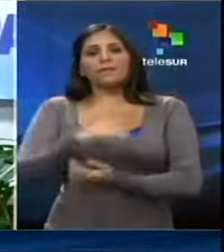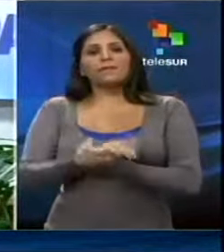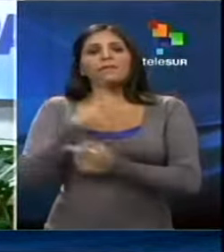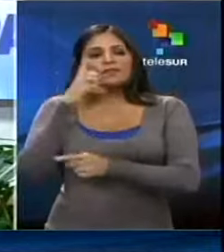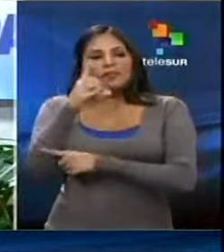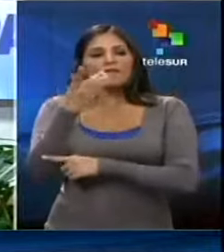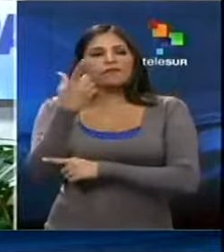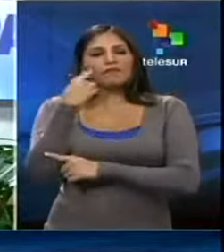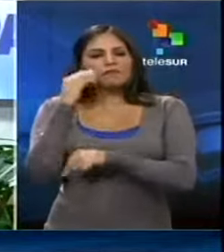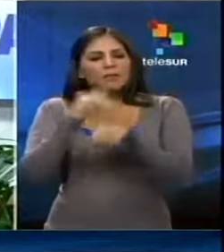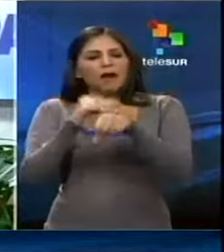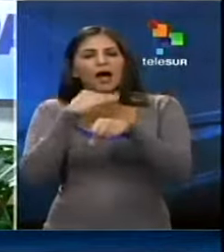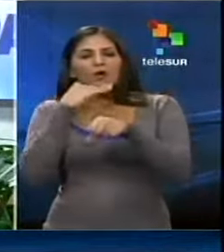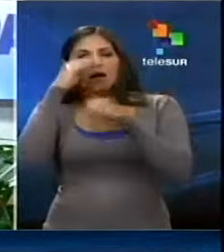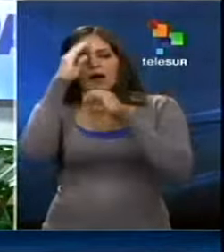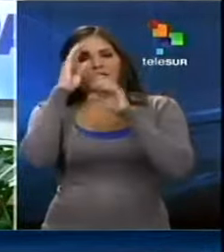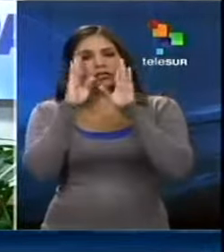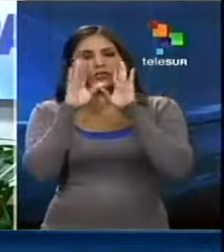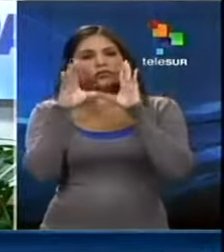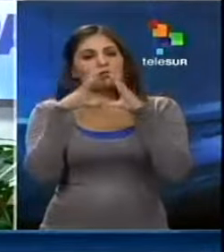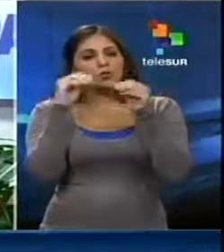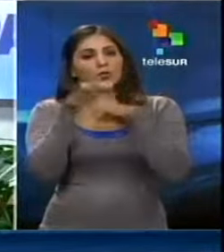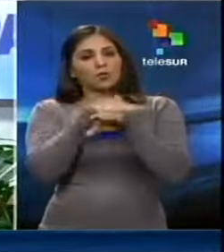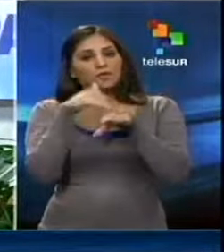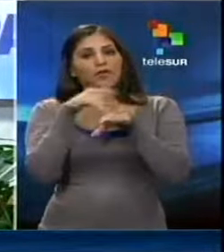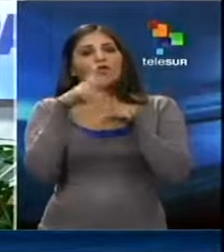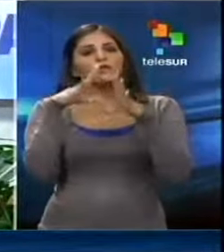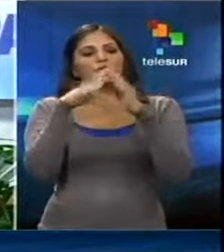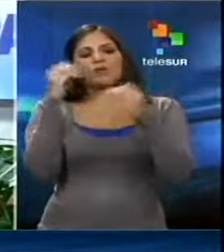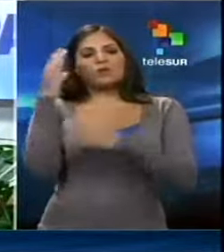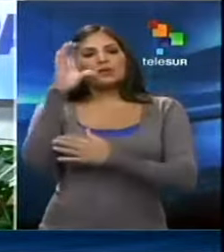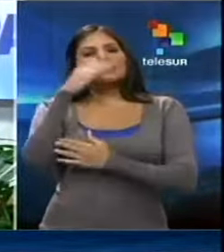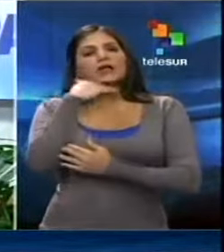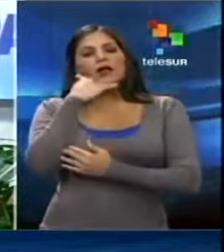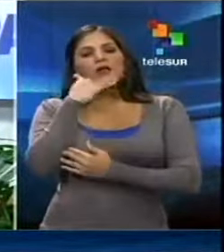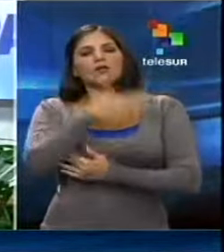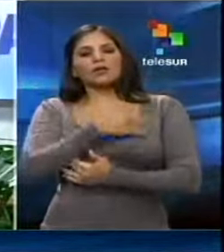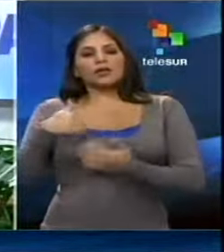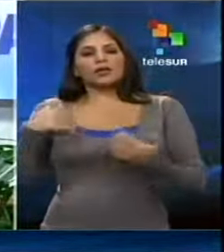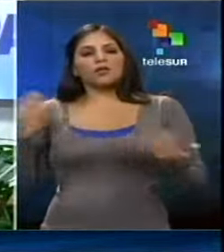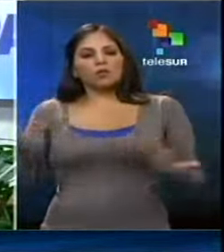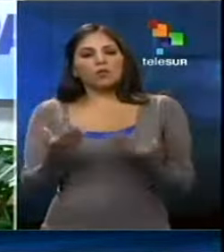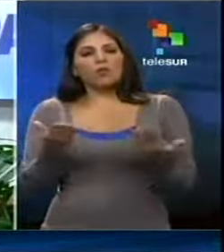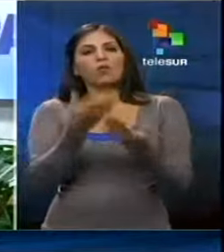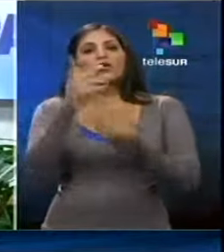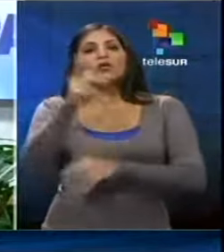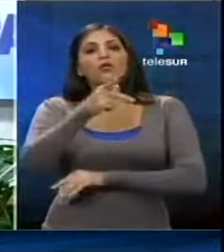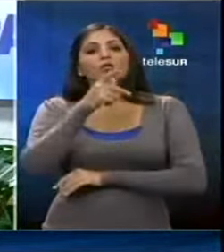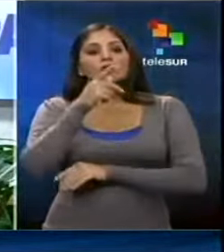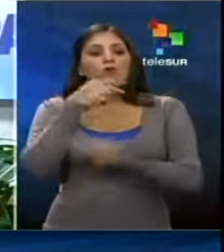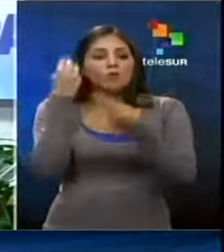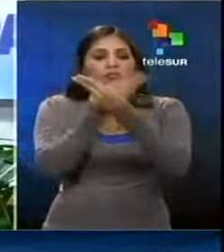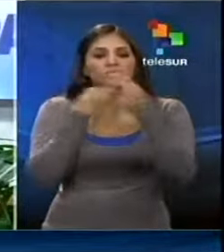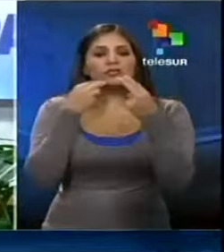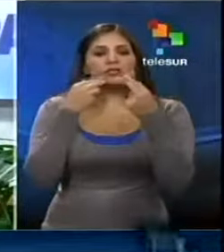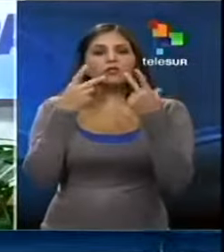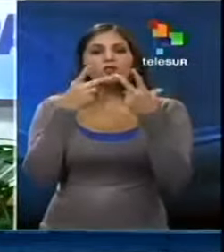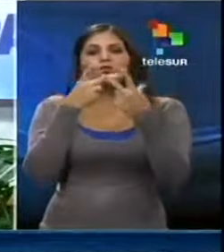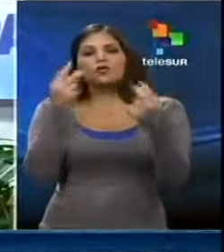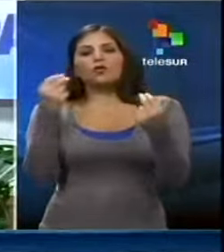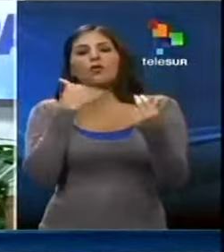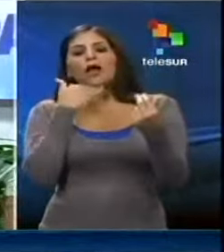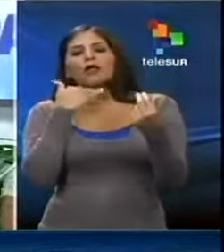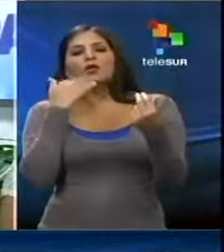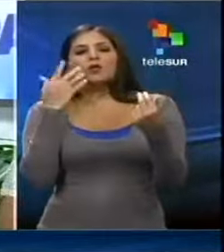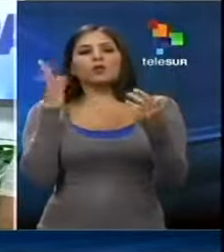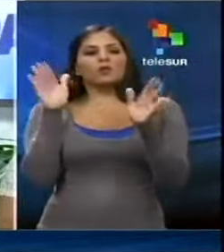Estado y de todo el país en general en función de ir propiciando el compromiso de no escamotear el pliego